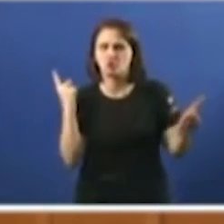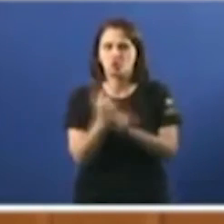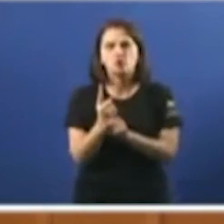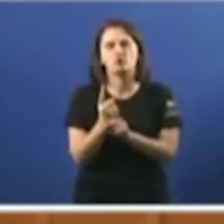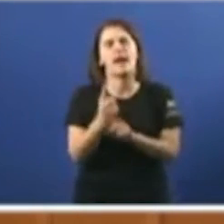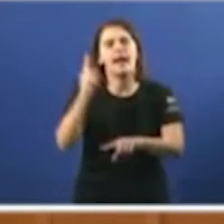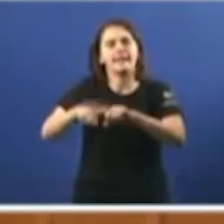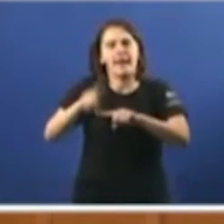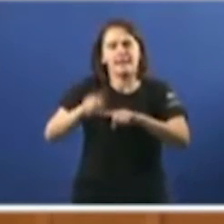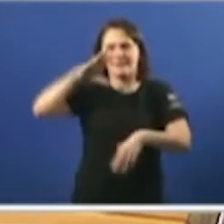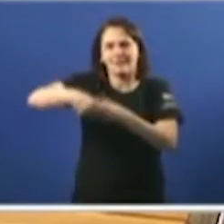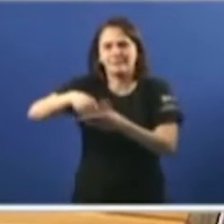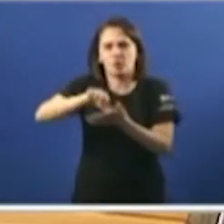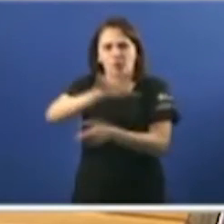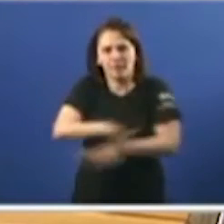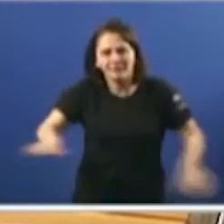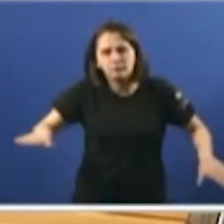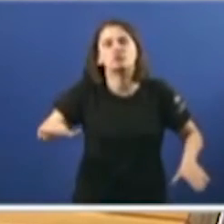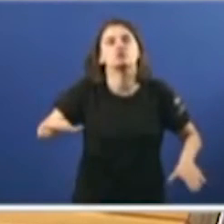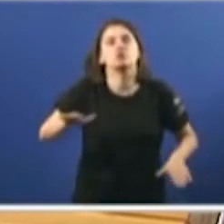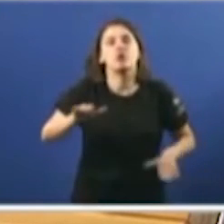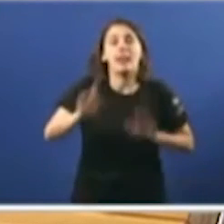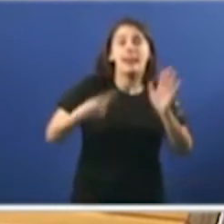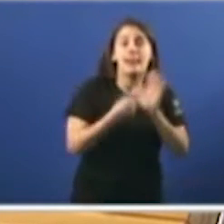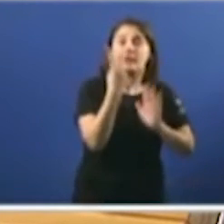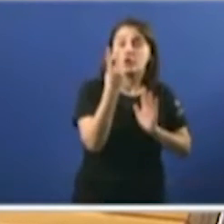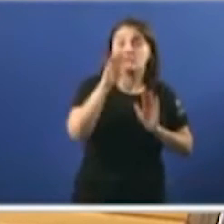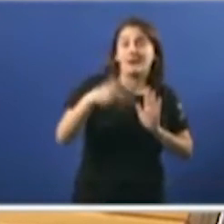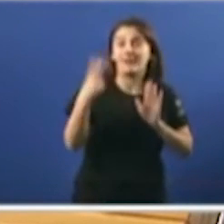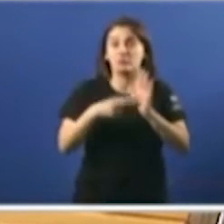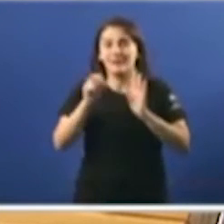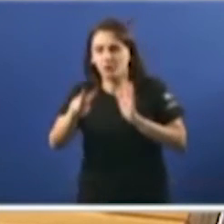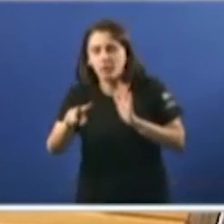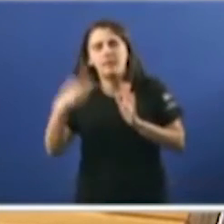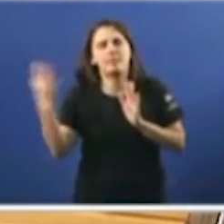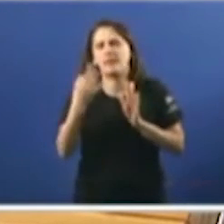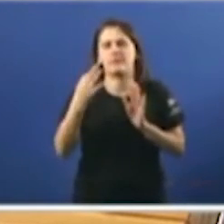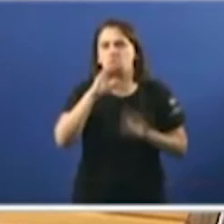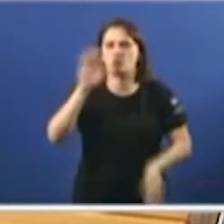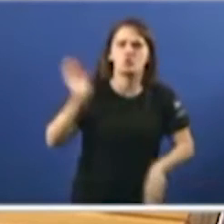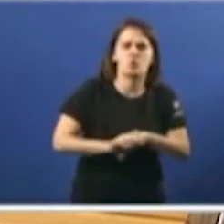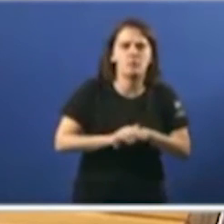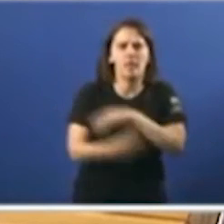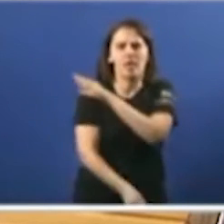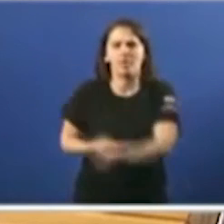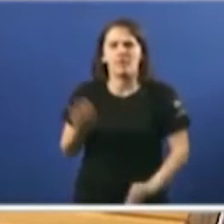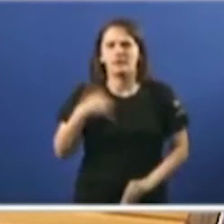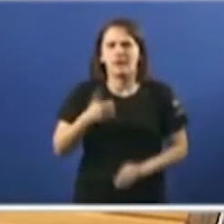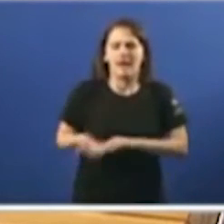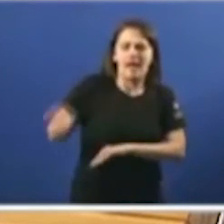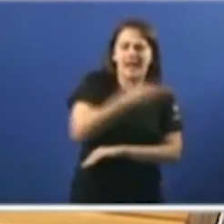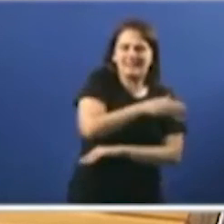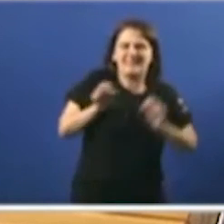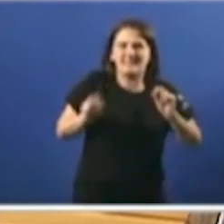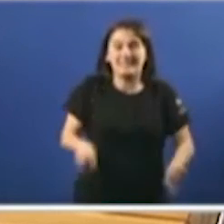educativos. Precisamos por suposto que a lei 2 barra 2014 se execute que se guardar un caixón sen producir su informe precedente.